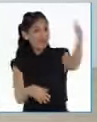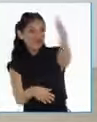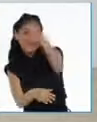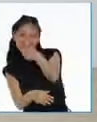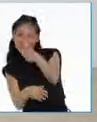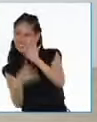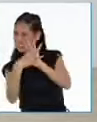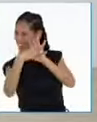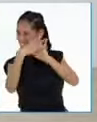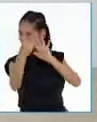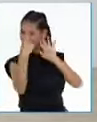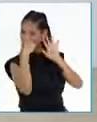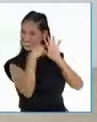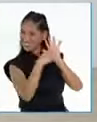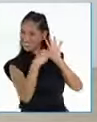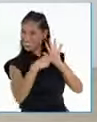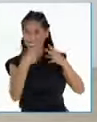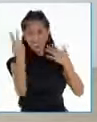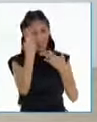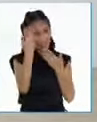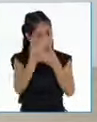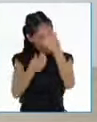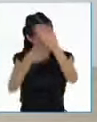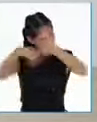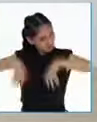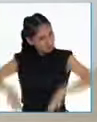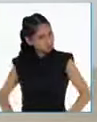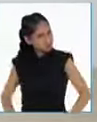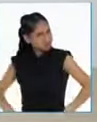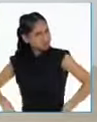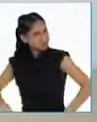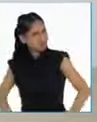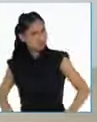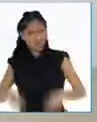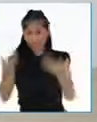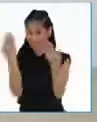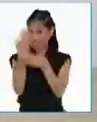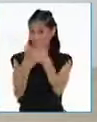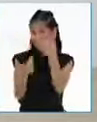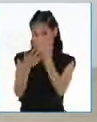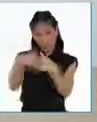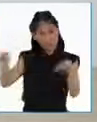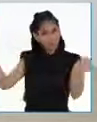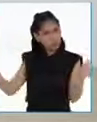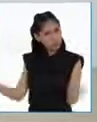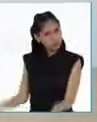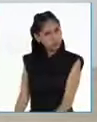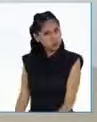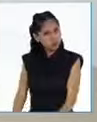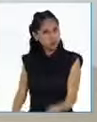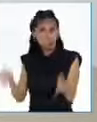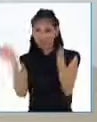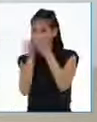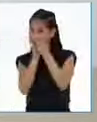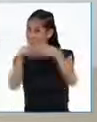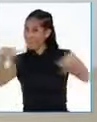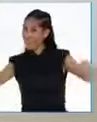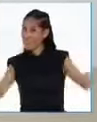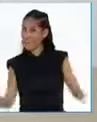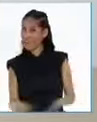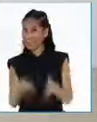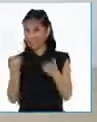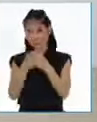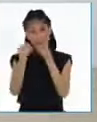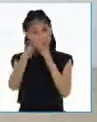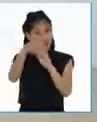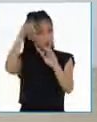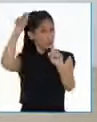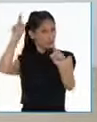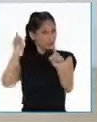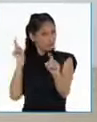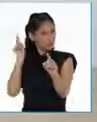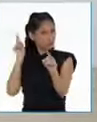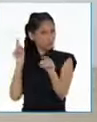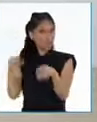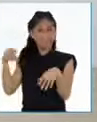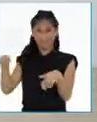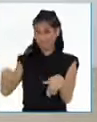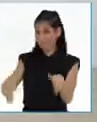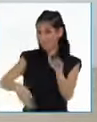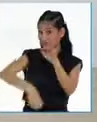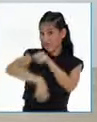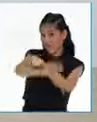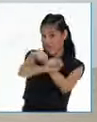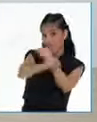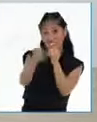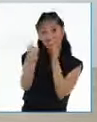a dos palmas. ¡Eso! Y bajo, abajo y dedo atrás, pie derecho, pie